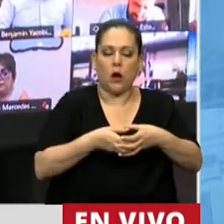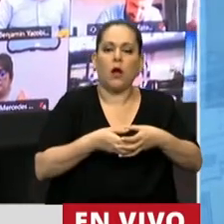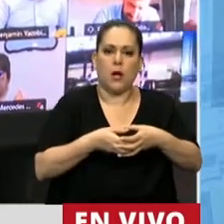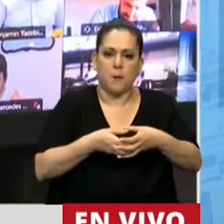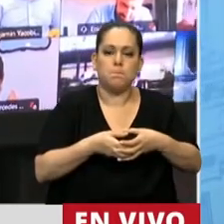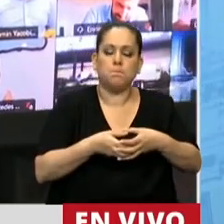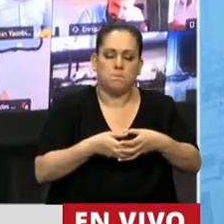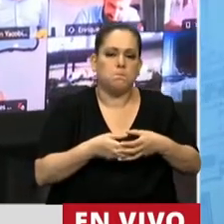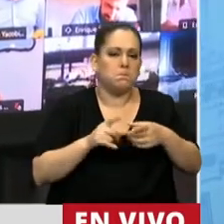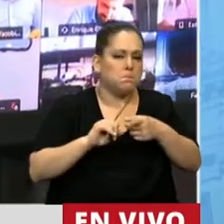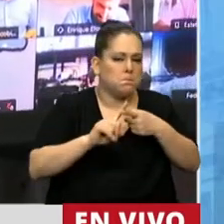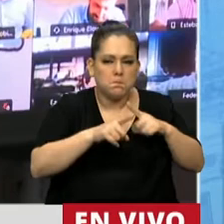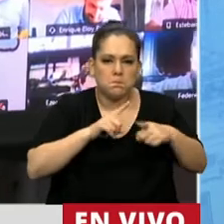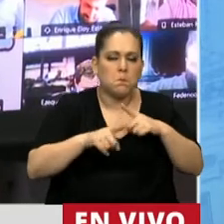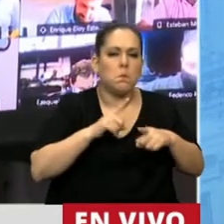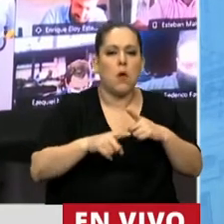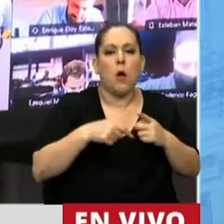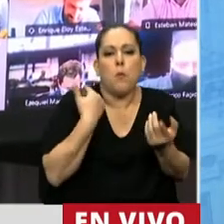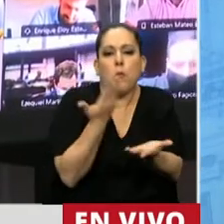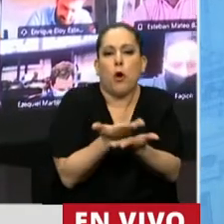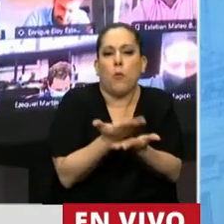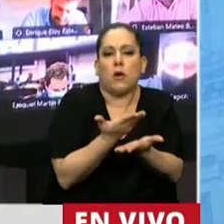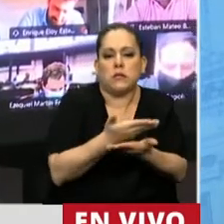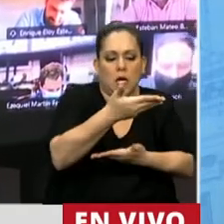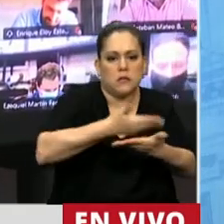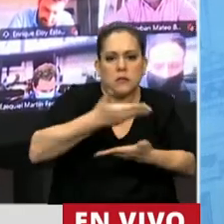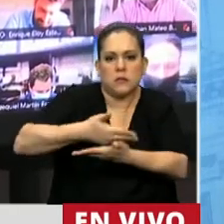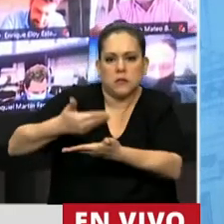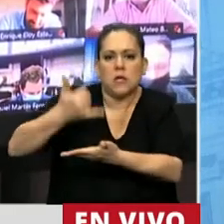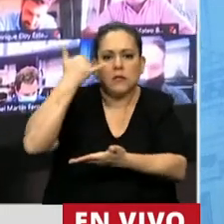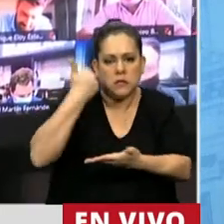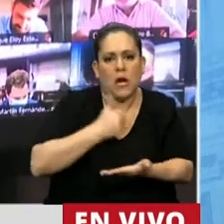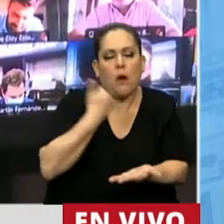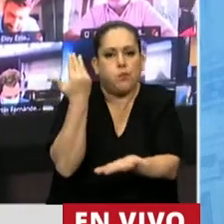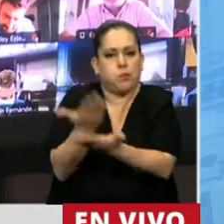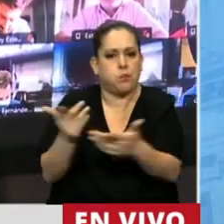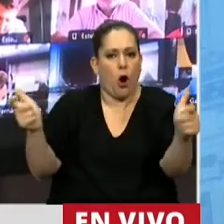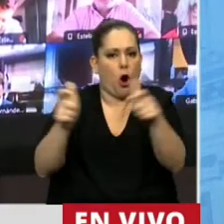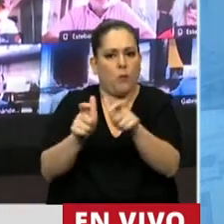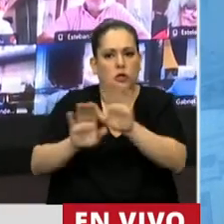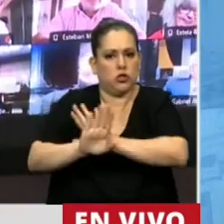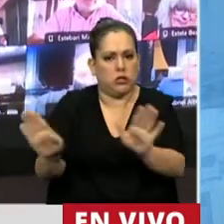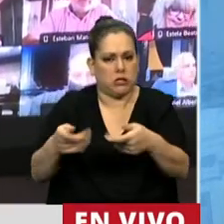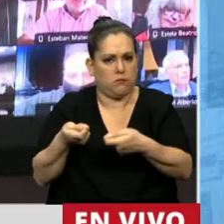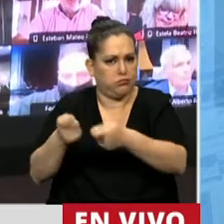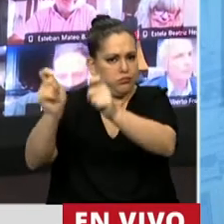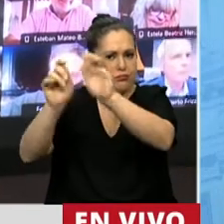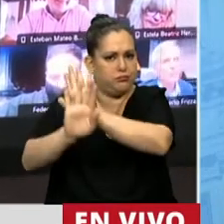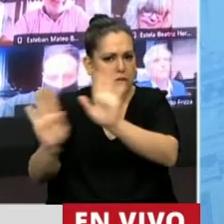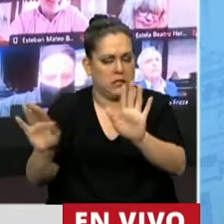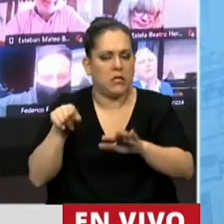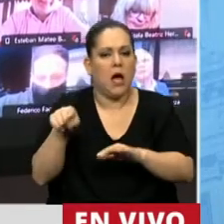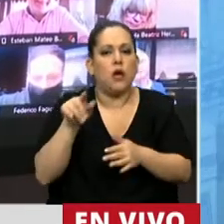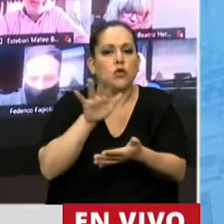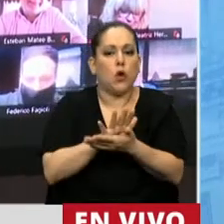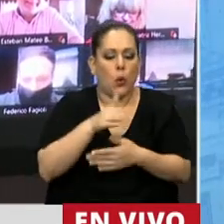de propuestas, de expedientes que están con trámite parlamentario, en Estado parlamentario, respecto de